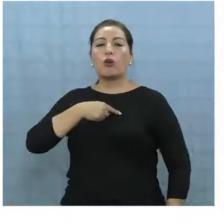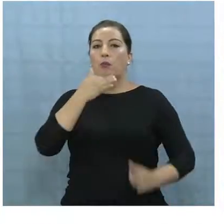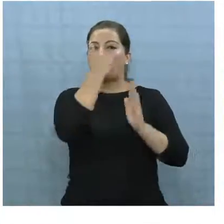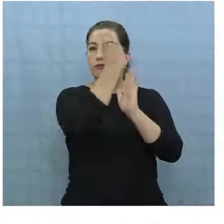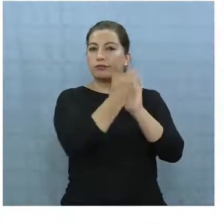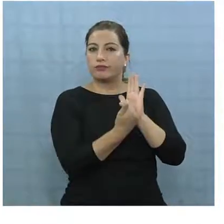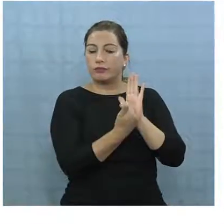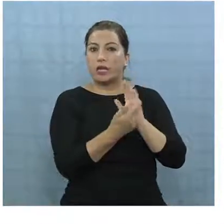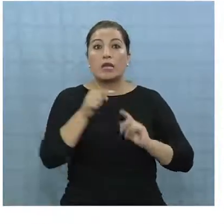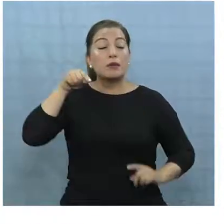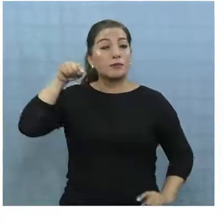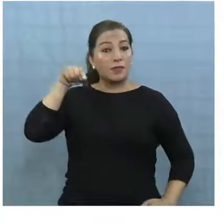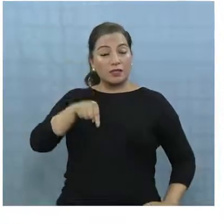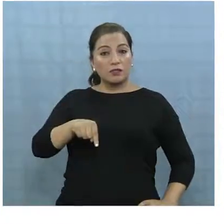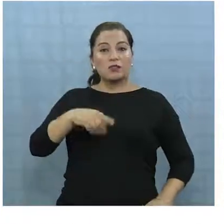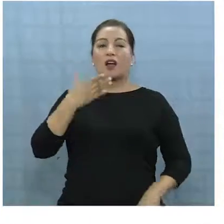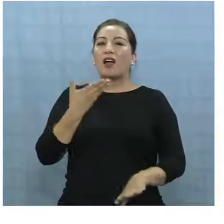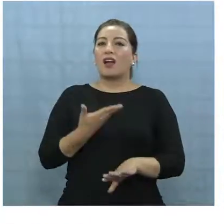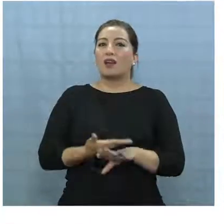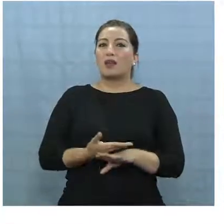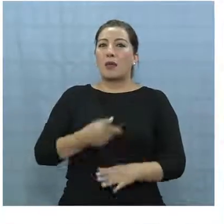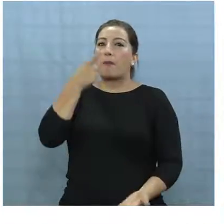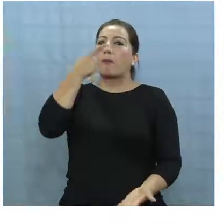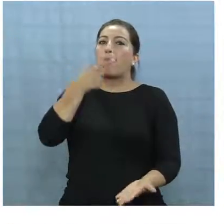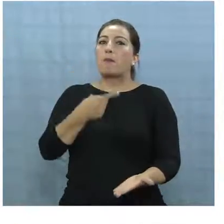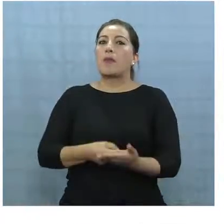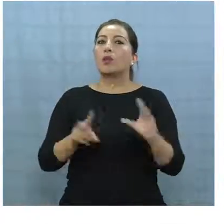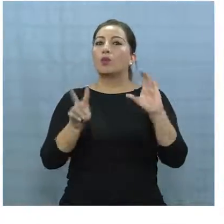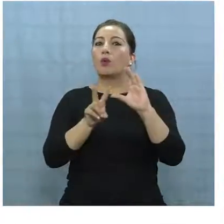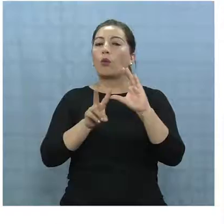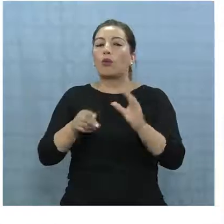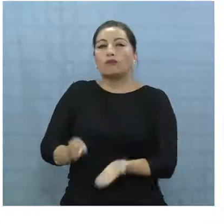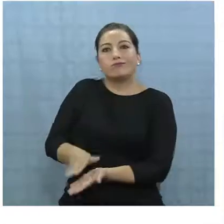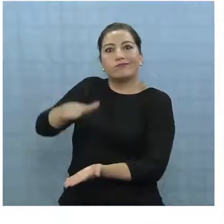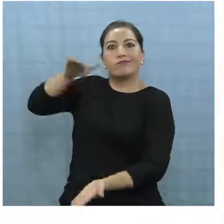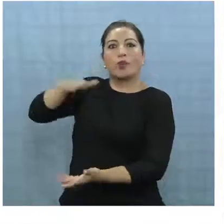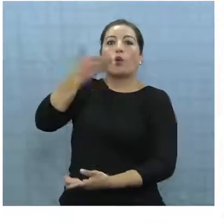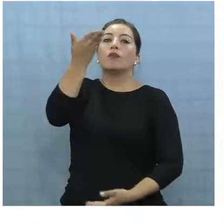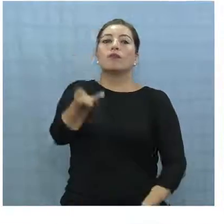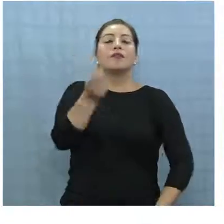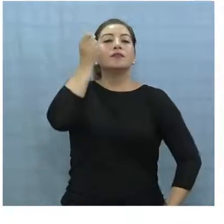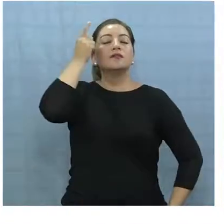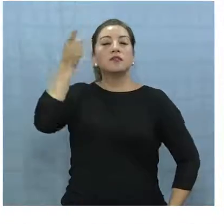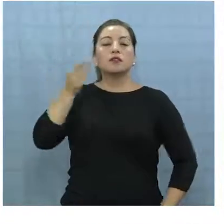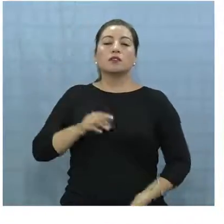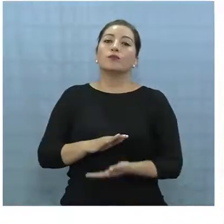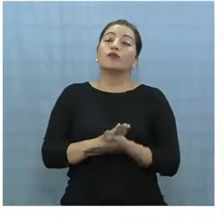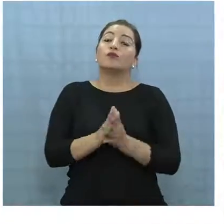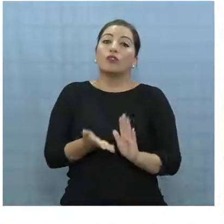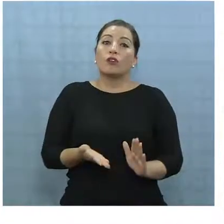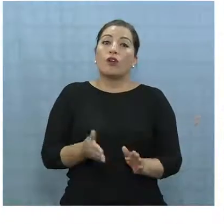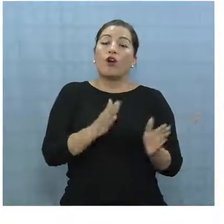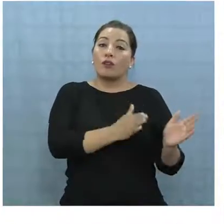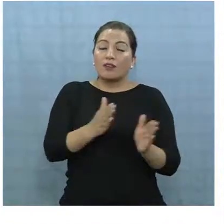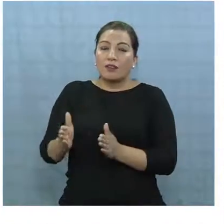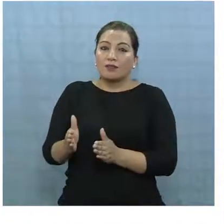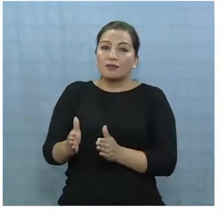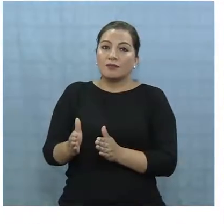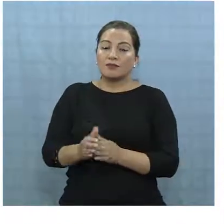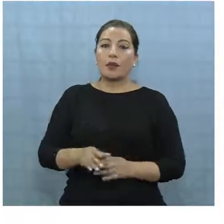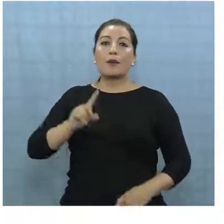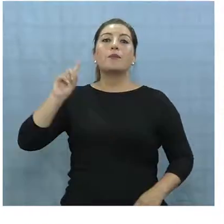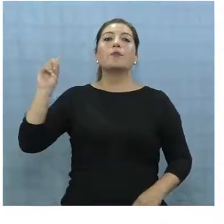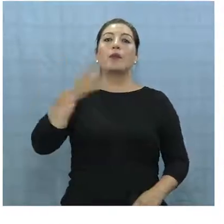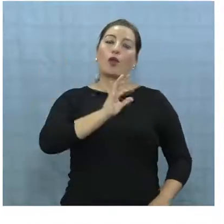nombramientos. Y para ese efecto está con un poco más de mil currículos. Usted comprenderá que por orden jerárquico primero van